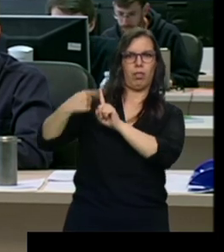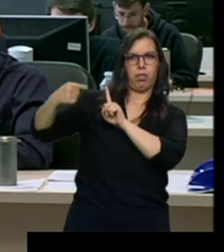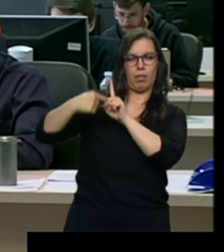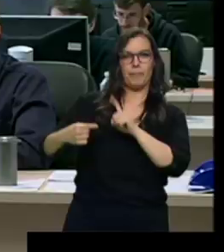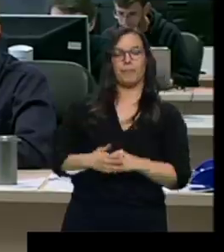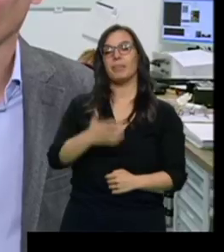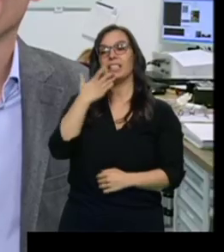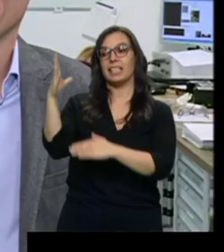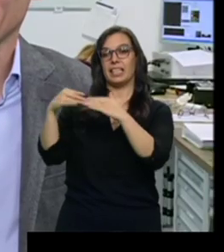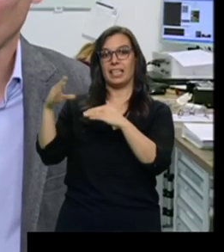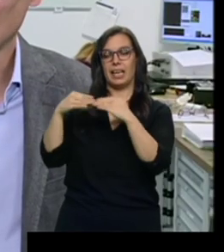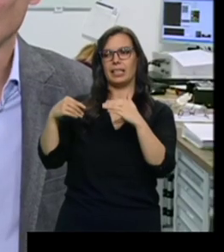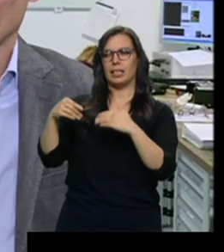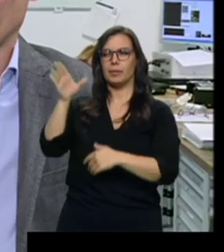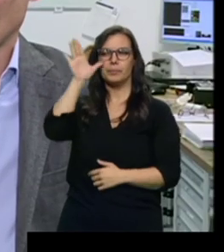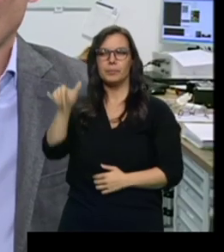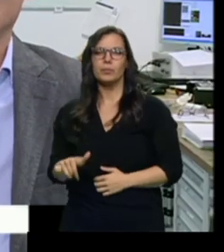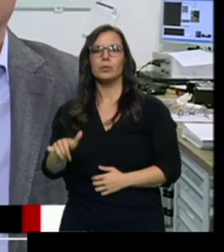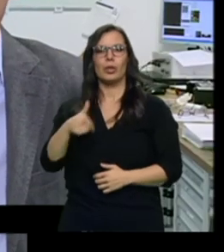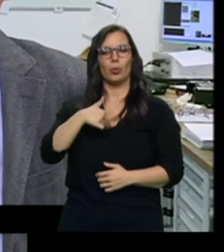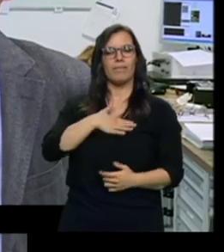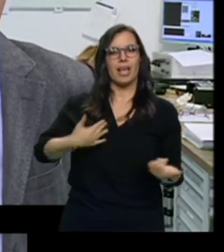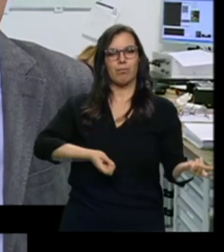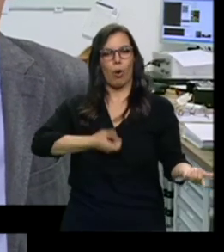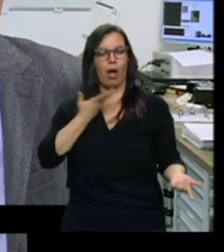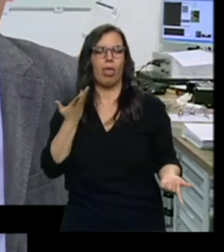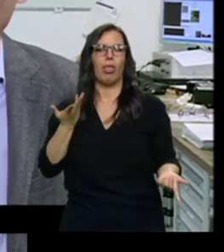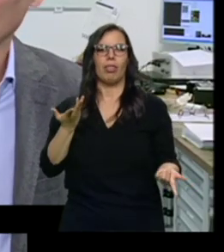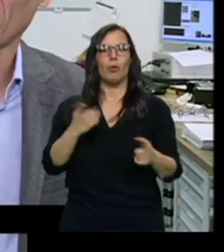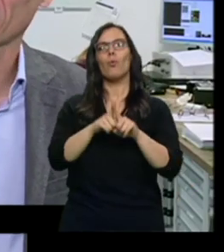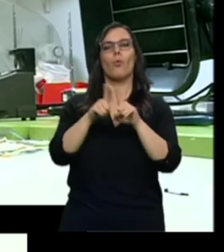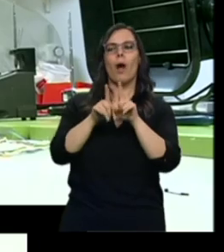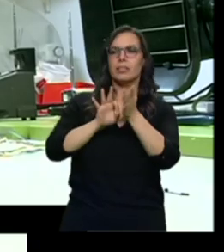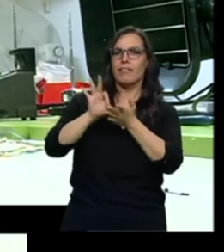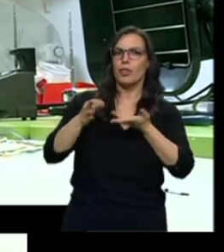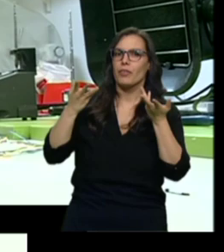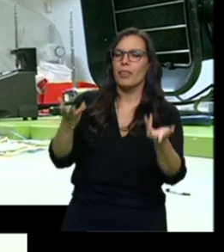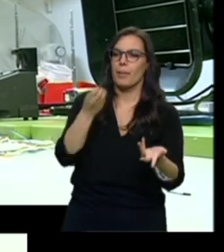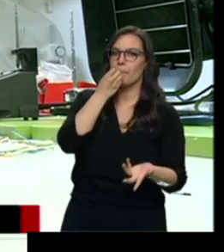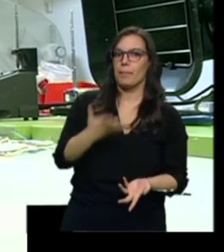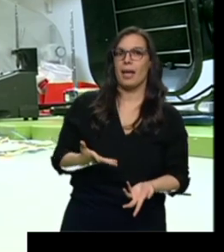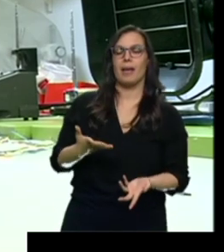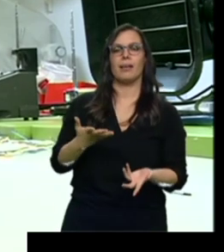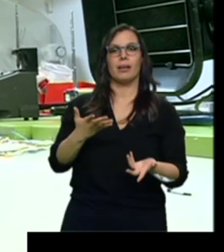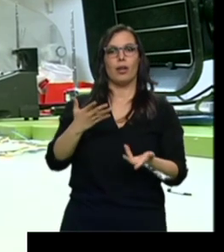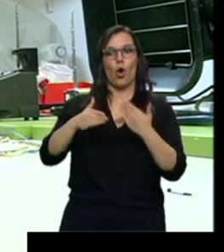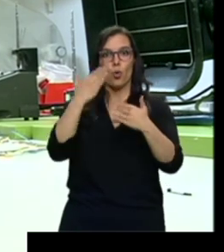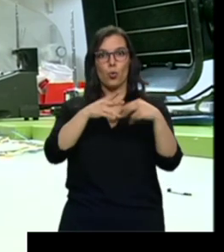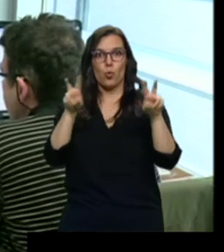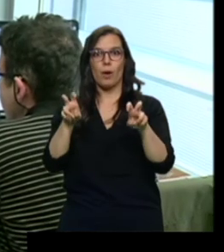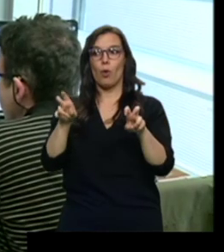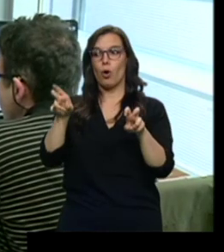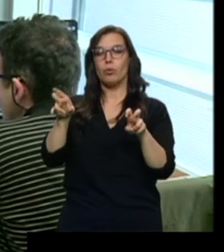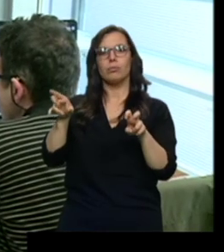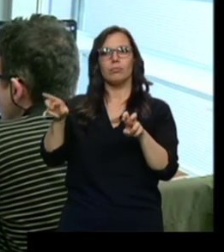clientes y tienes vocación de servicio, de innovar para el cliente, siempre te van a comprar, lo que sea, porque al final le estás haciendo caso y siempre hay